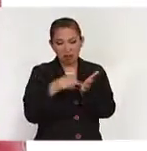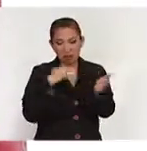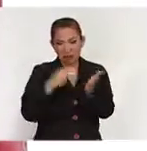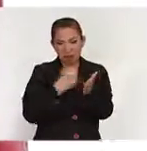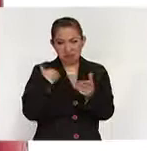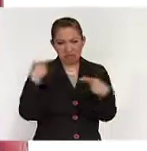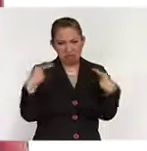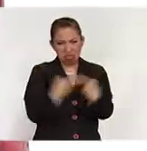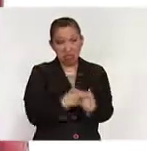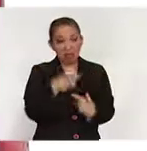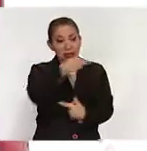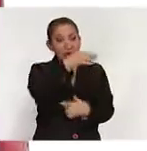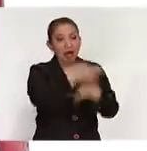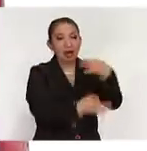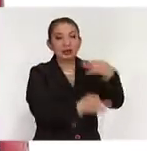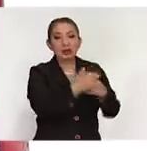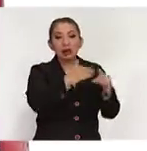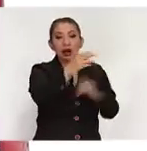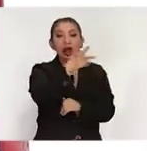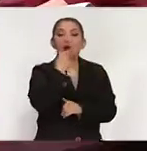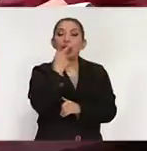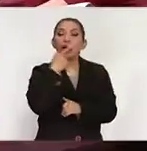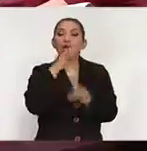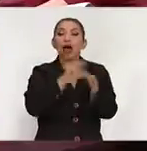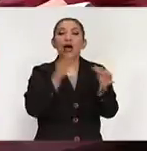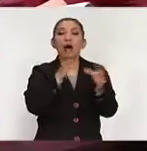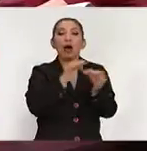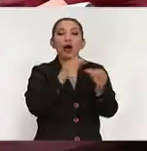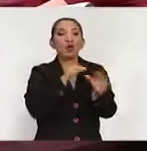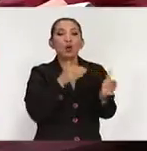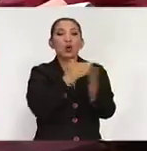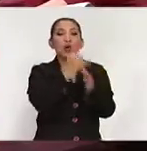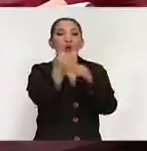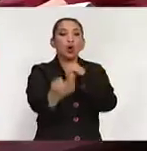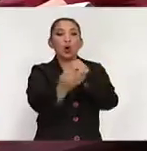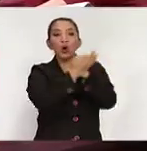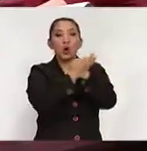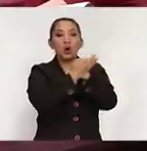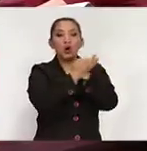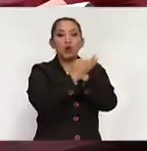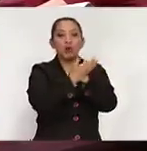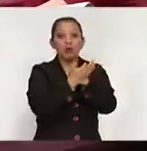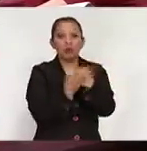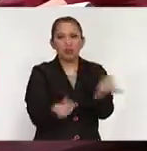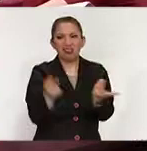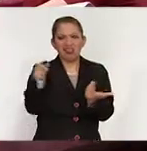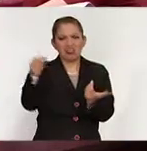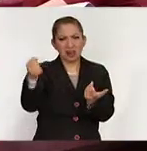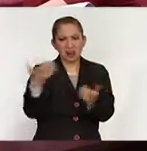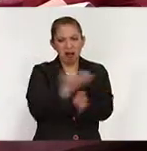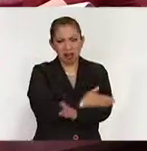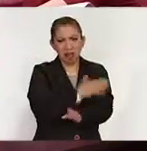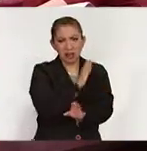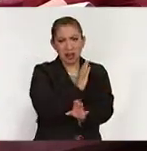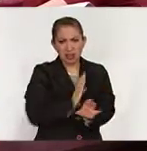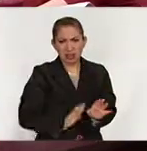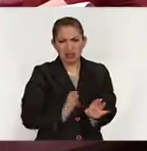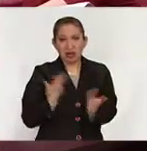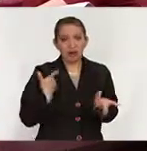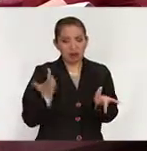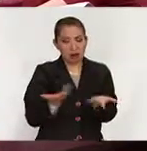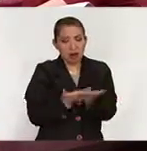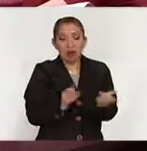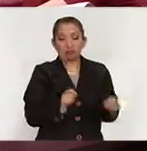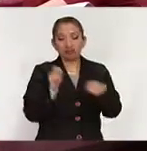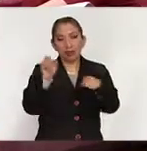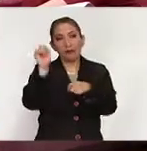inconsistentes y el tribunal a partir de un argumento de faltar a la garantía de audiencia que en todo momento la tuvieron garantizado los los aspirantes pues